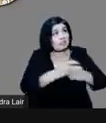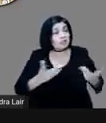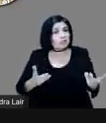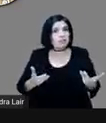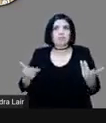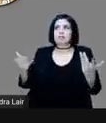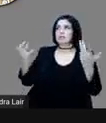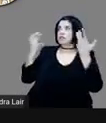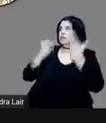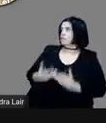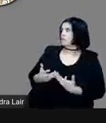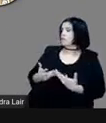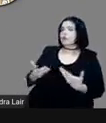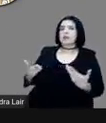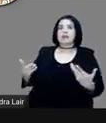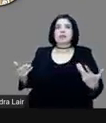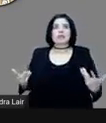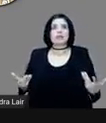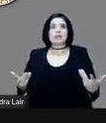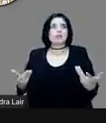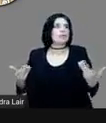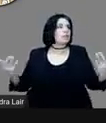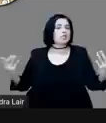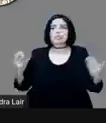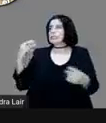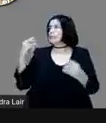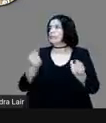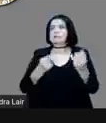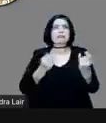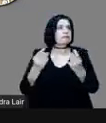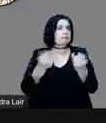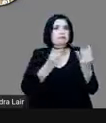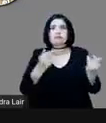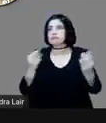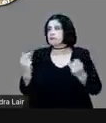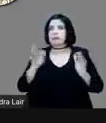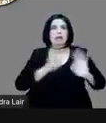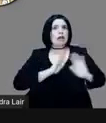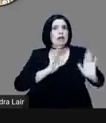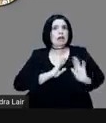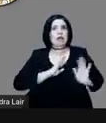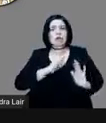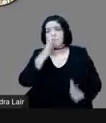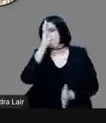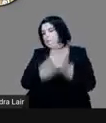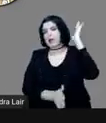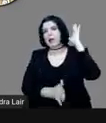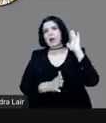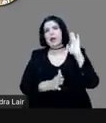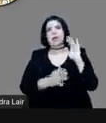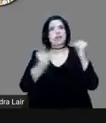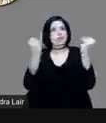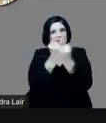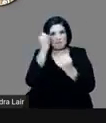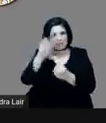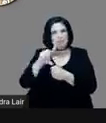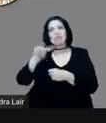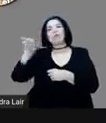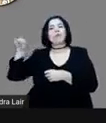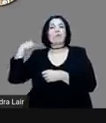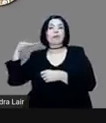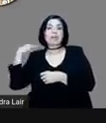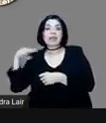Cortés de inmediato organiza su ejército, parte de él se va a la costa para combatir a Pánfilo,